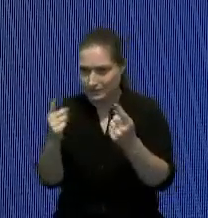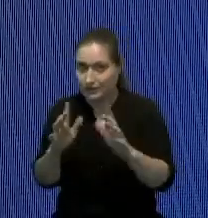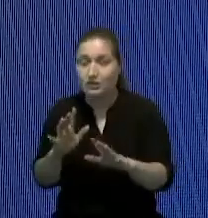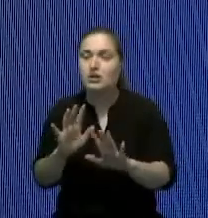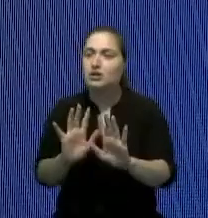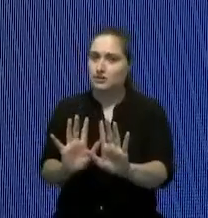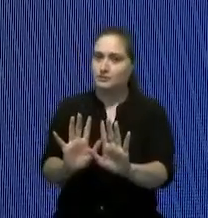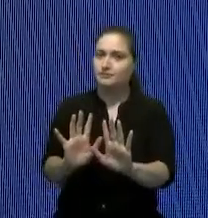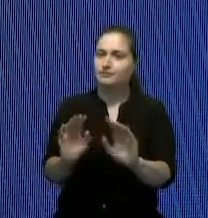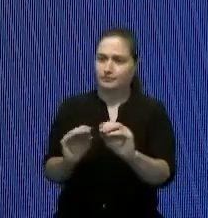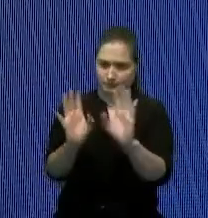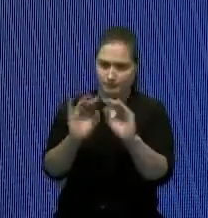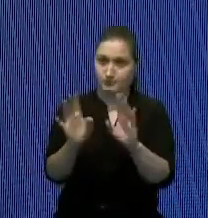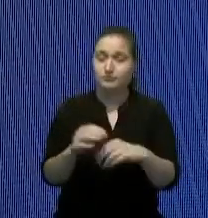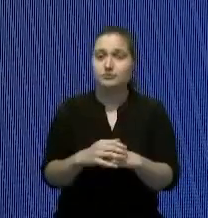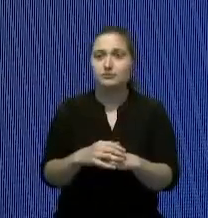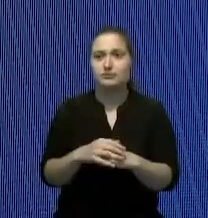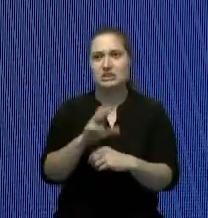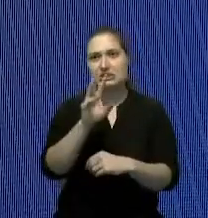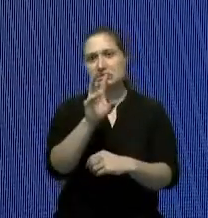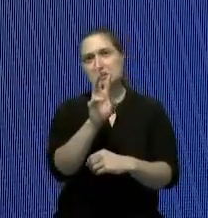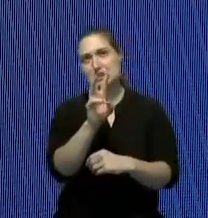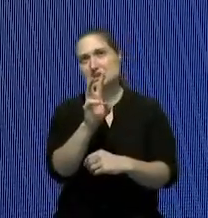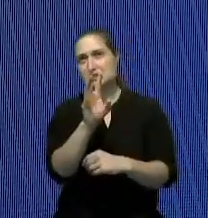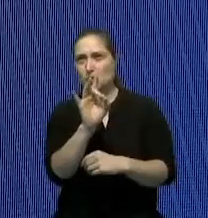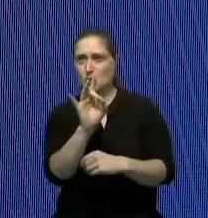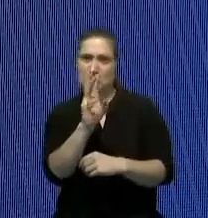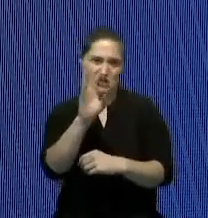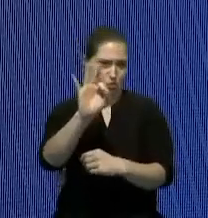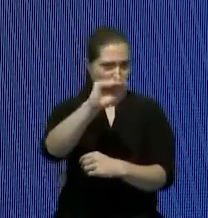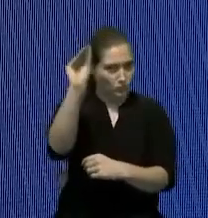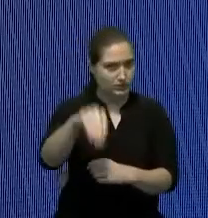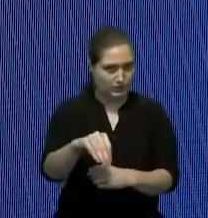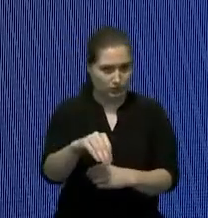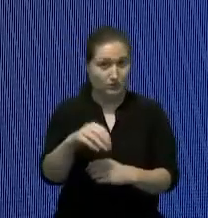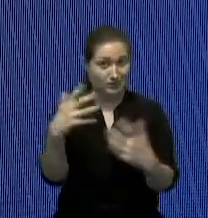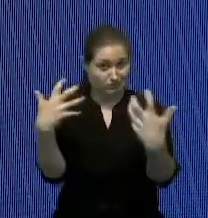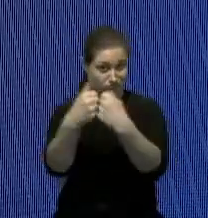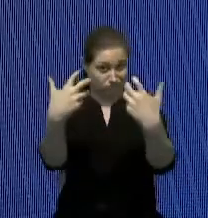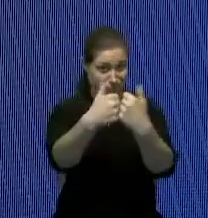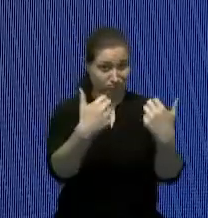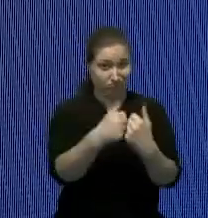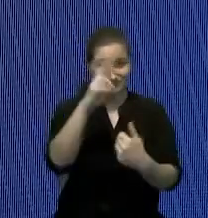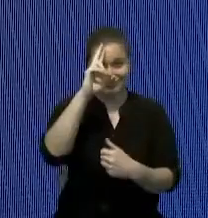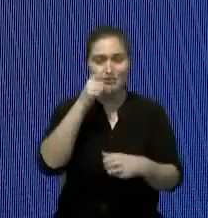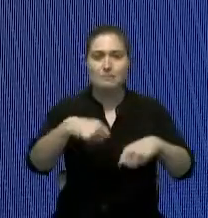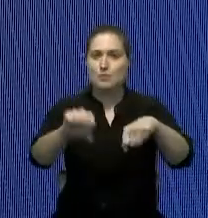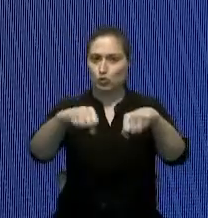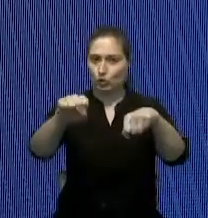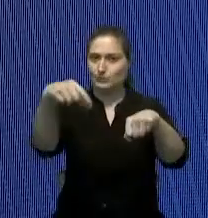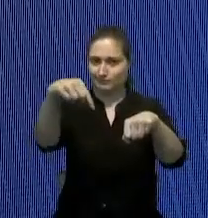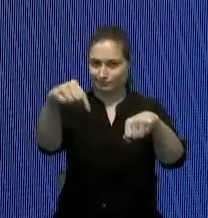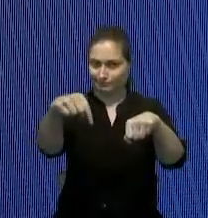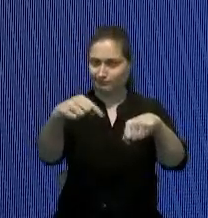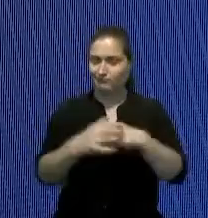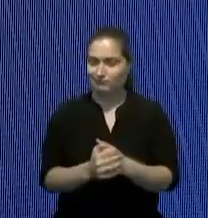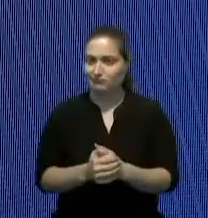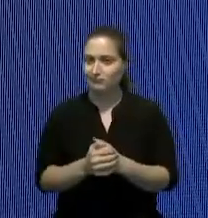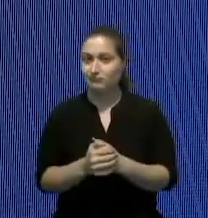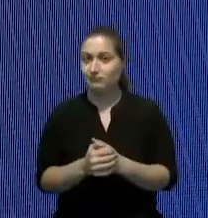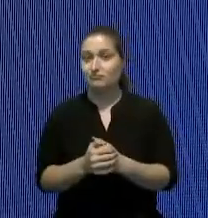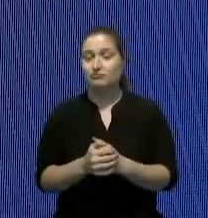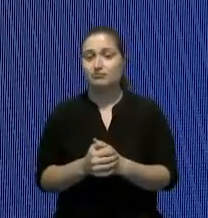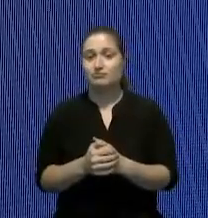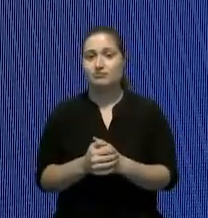el 68 69% de los accidentes de la República Dominicana son de motores si nosotros vamos